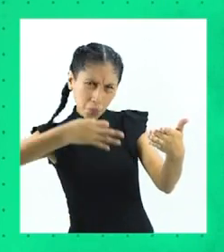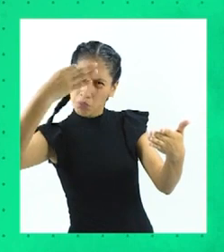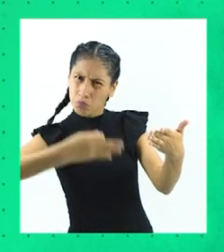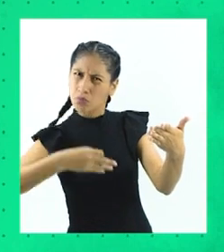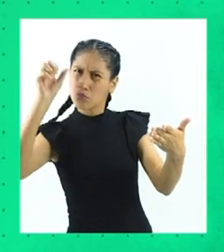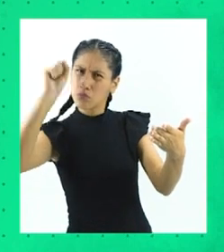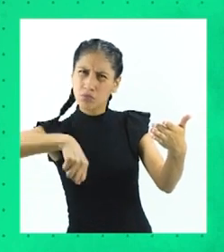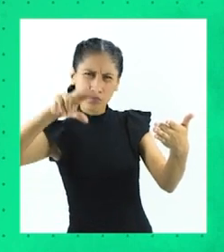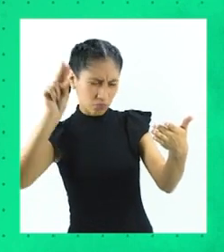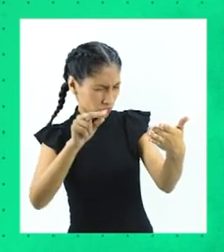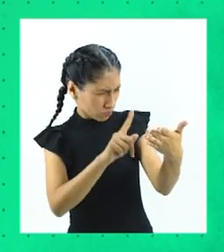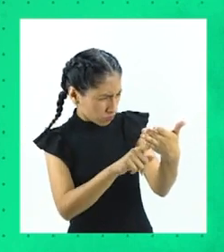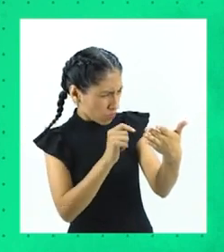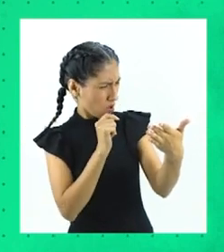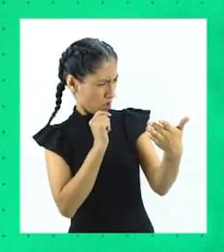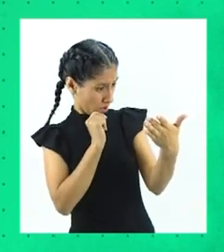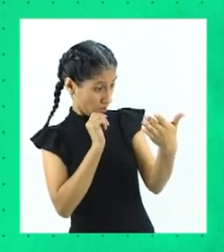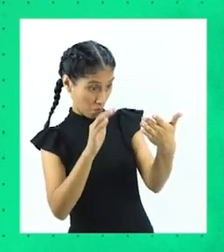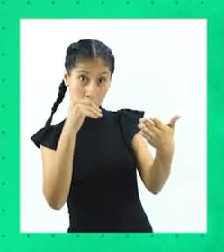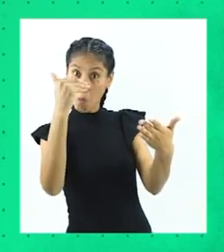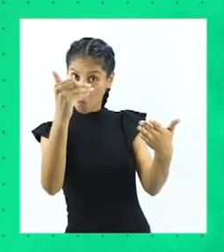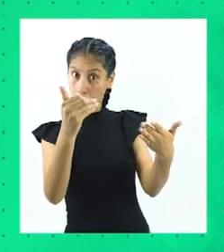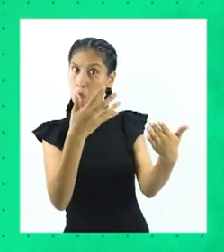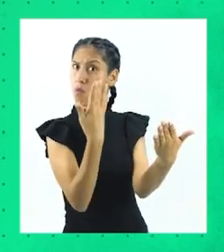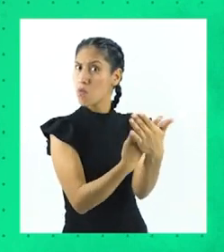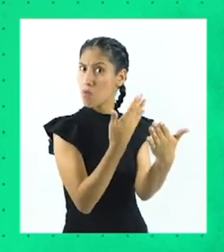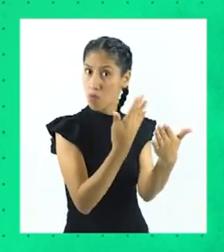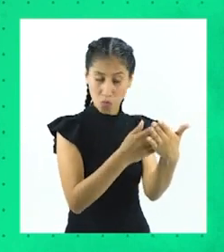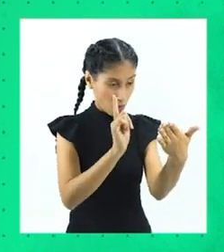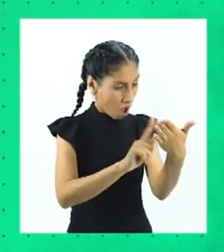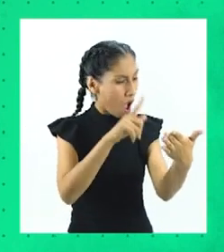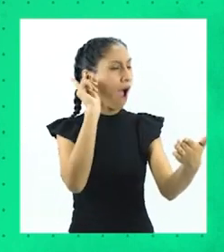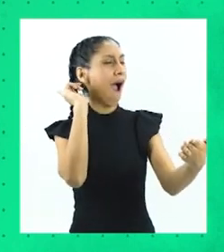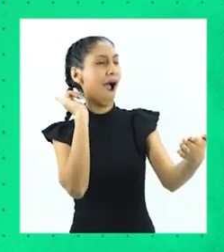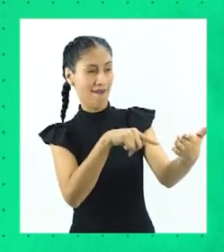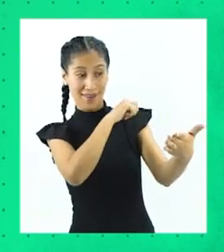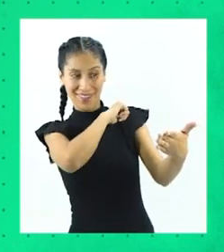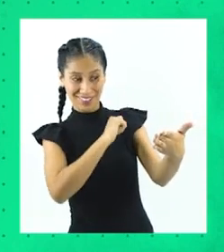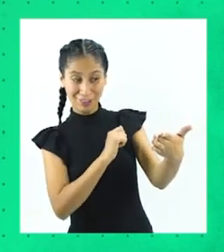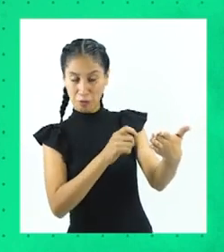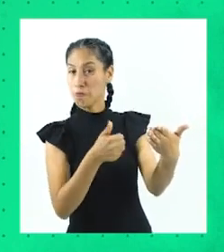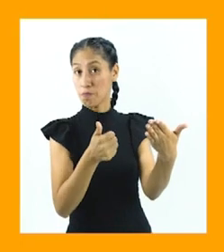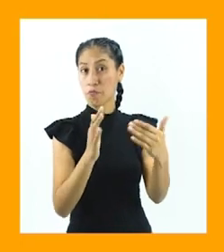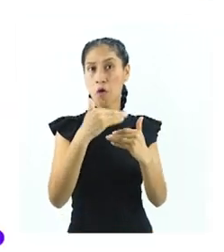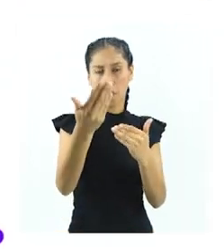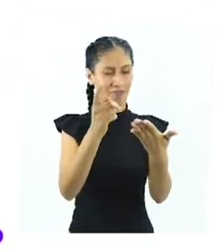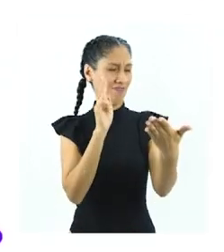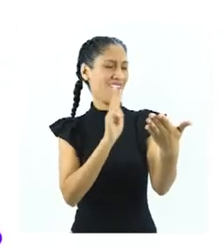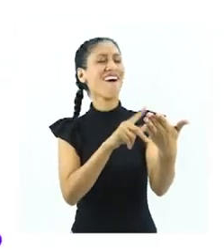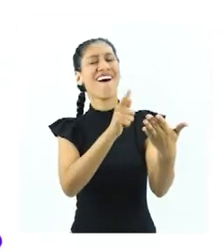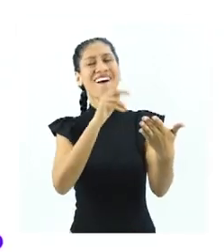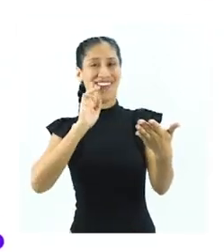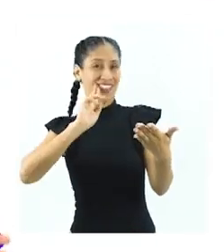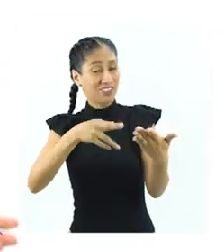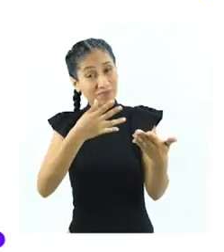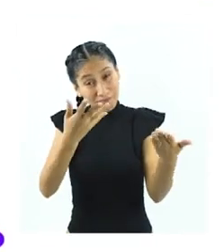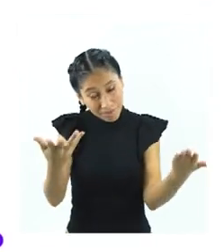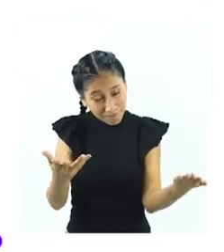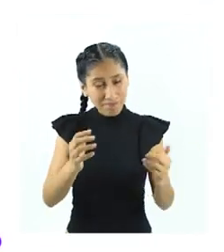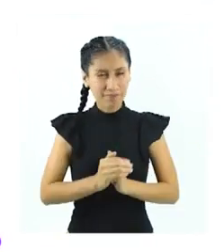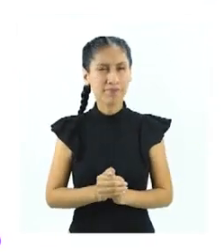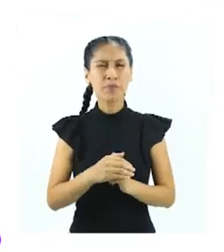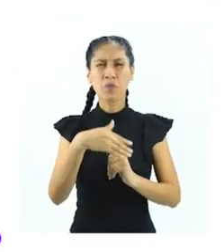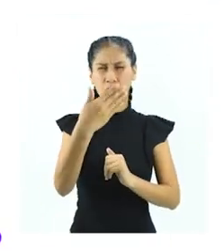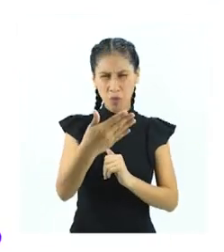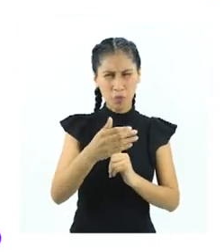hipótesis. Luego, cuando ya esté comprobada, pasamos a las conclusiones y resultados. A través